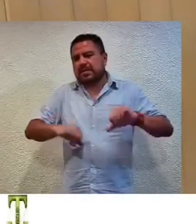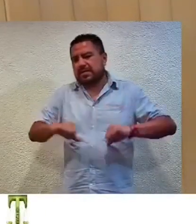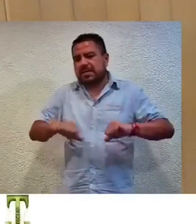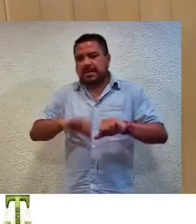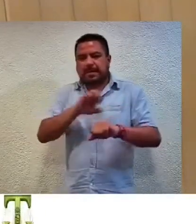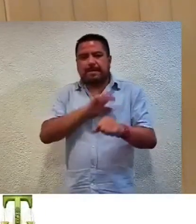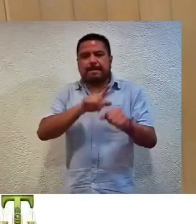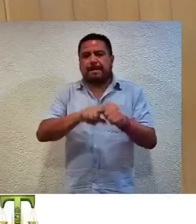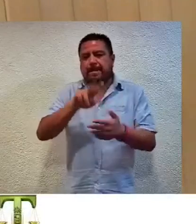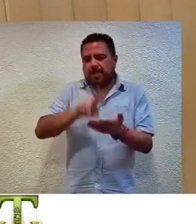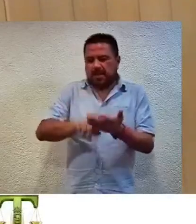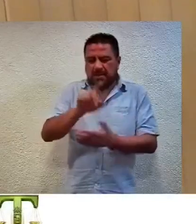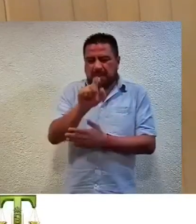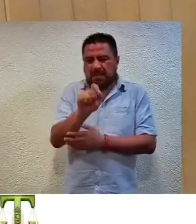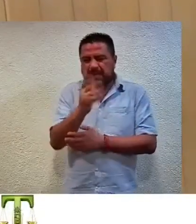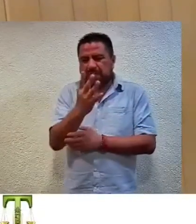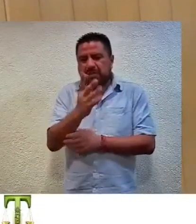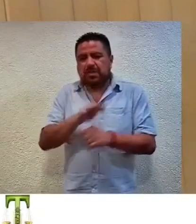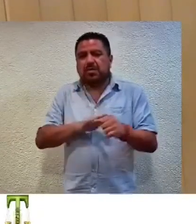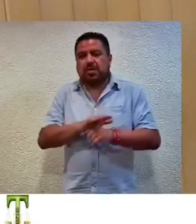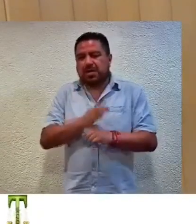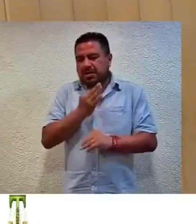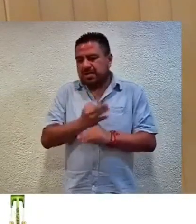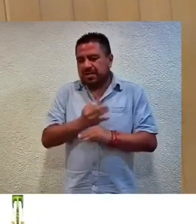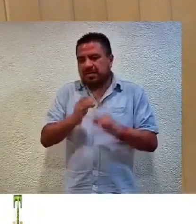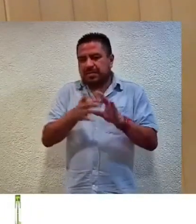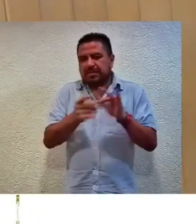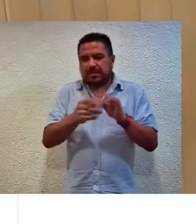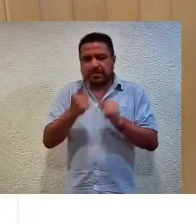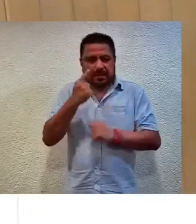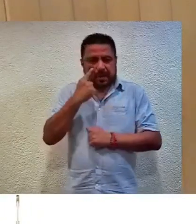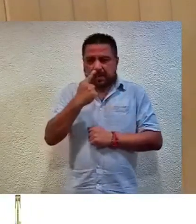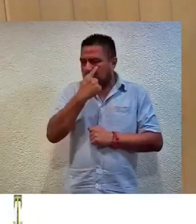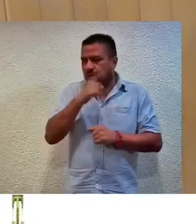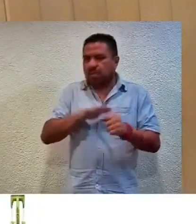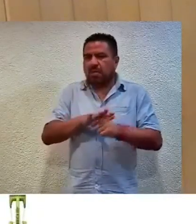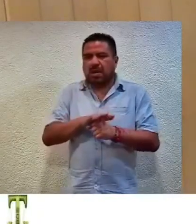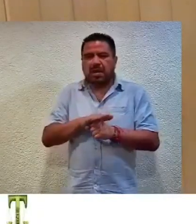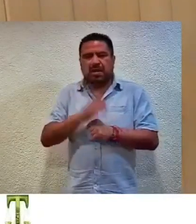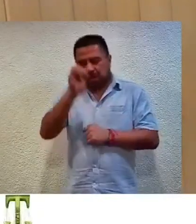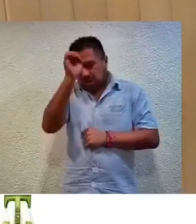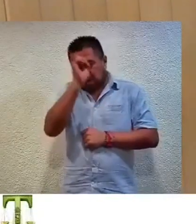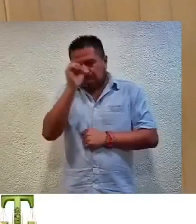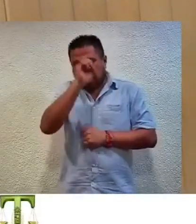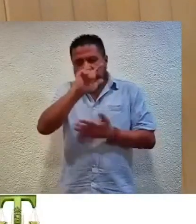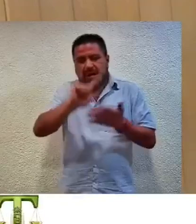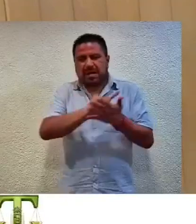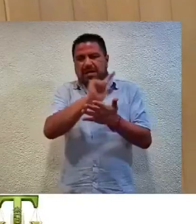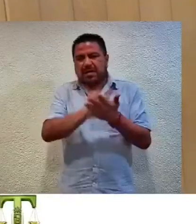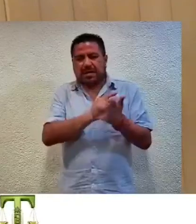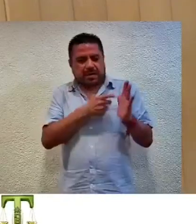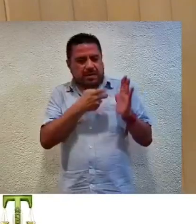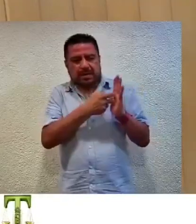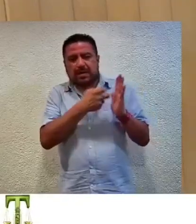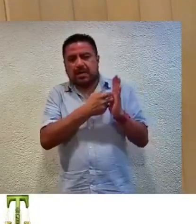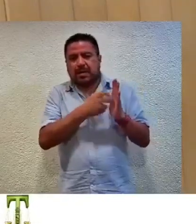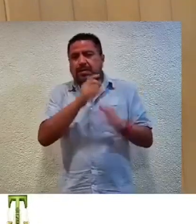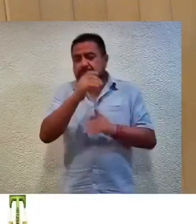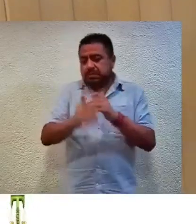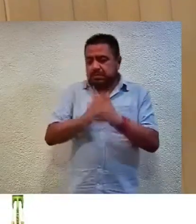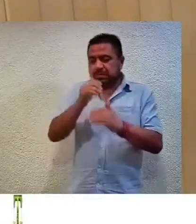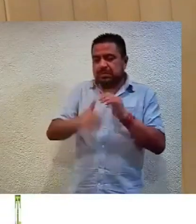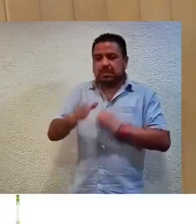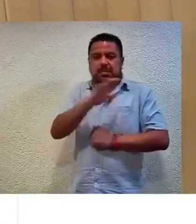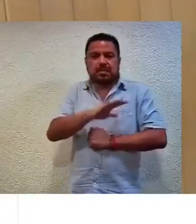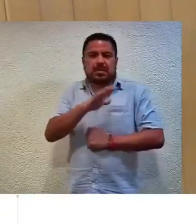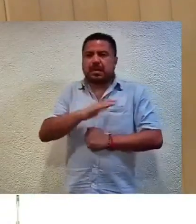2024. Con base en lo expuesto y tomando en cuenta las hipótesis establecidas en el marco legal citado, se concluye que la omisión